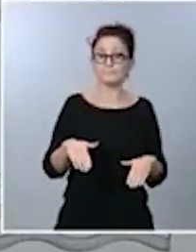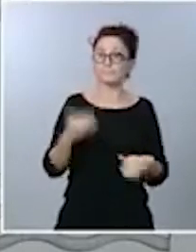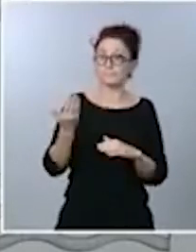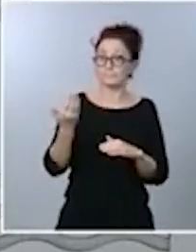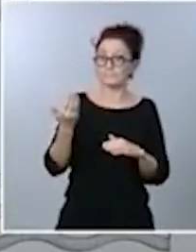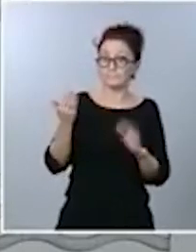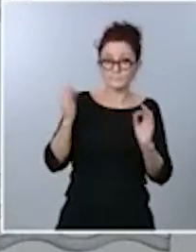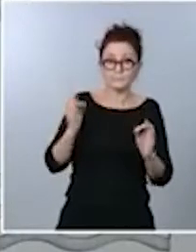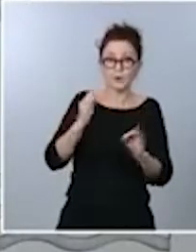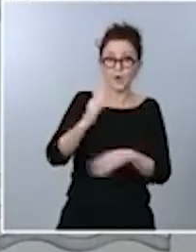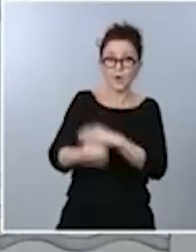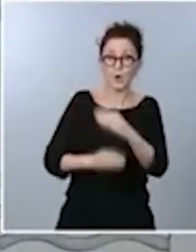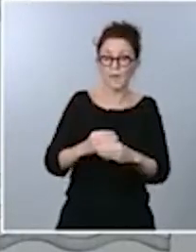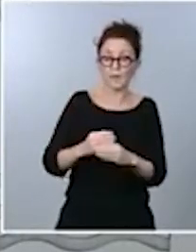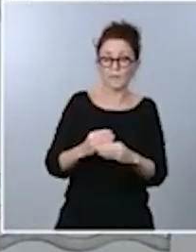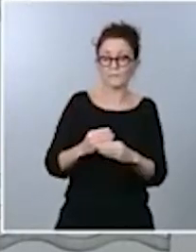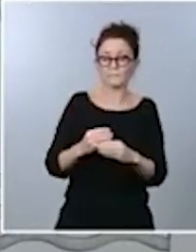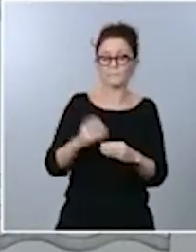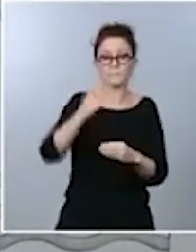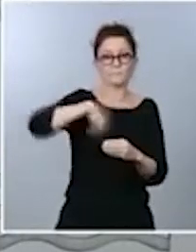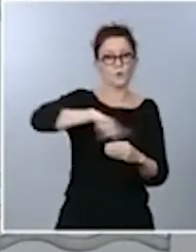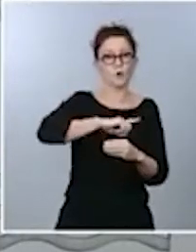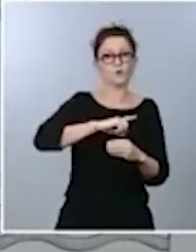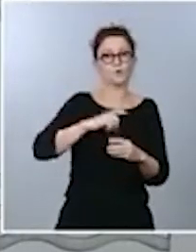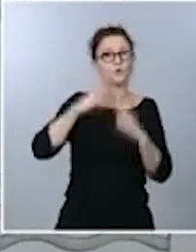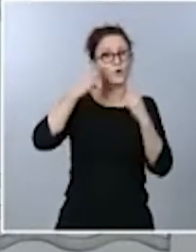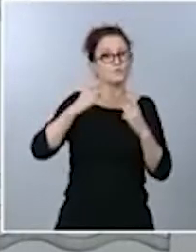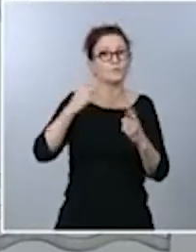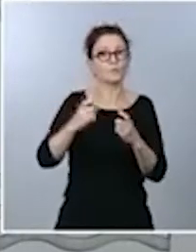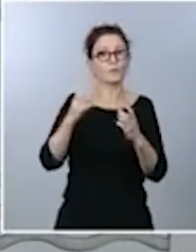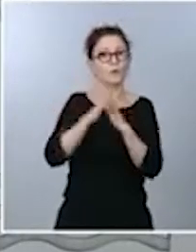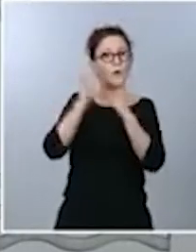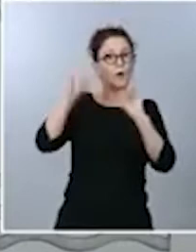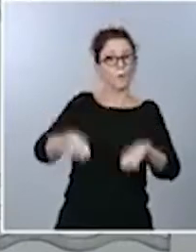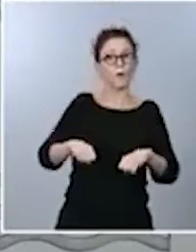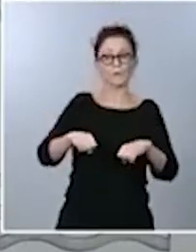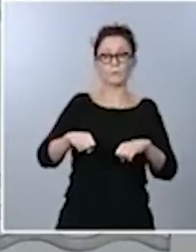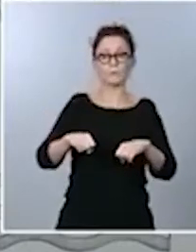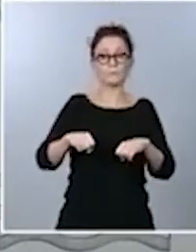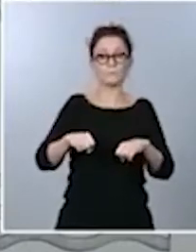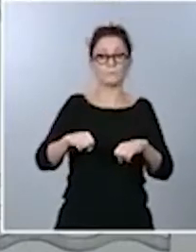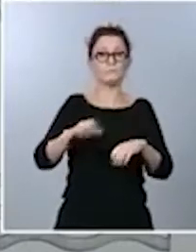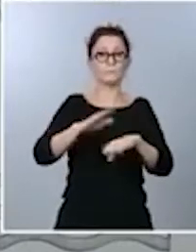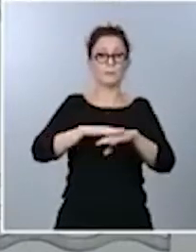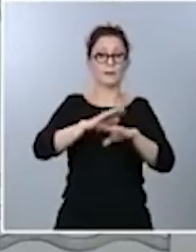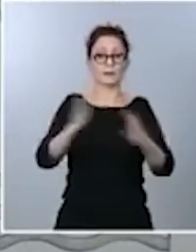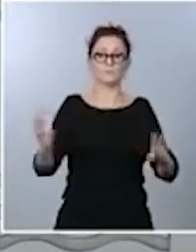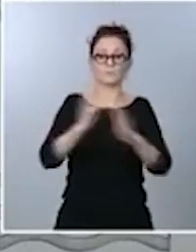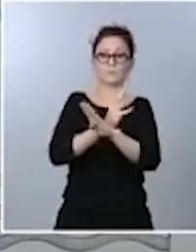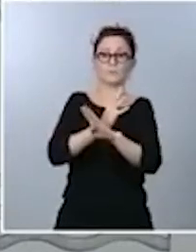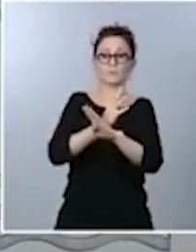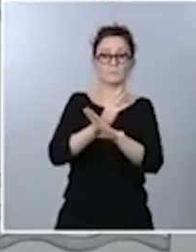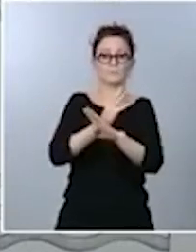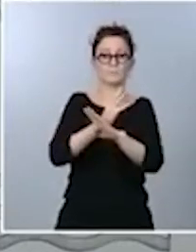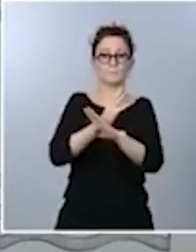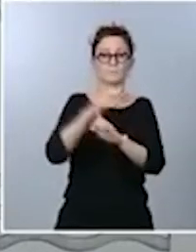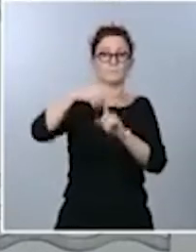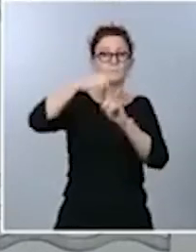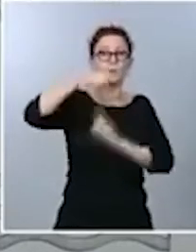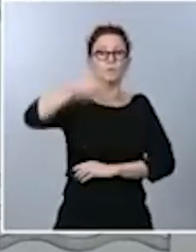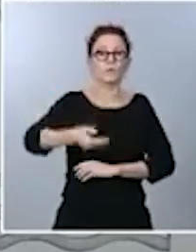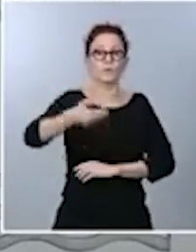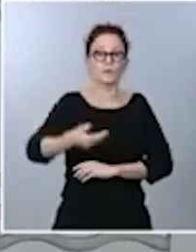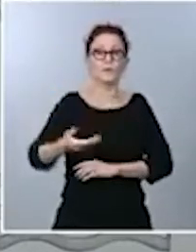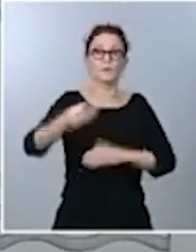a hacer un acuerdo, a representar un pacto que permita la renovación de un órgano imprescindible para la Administración del Poder